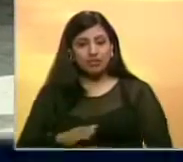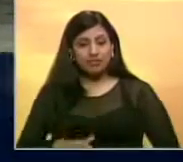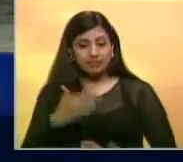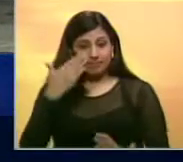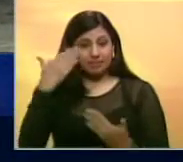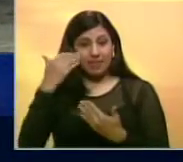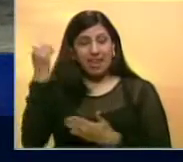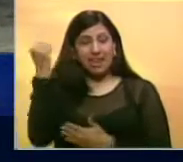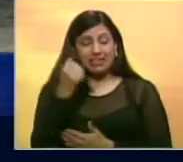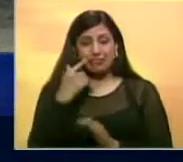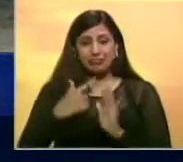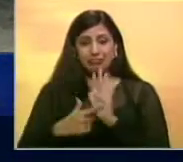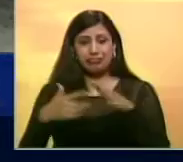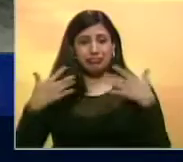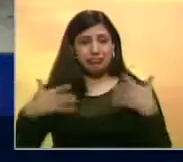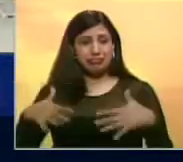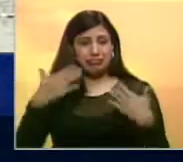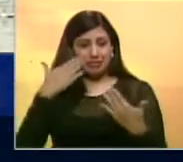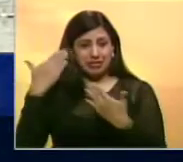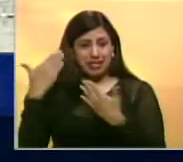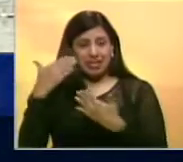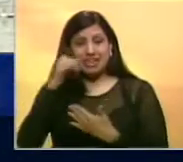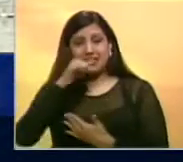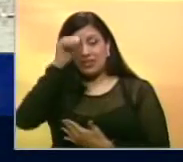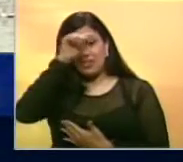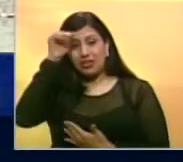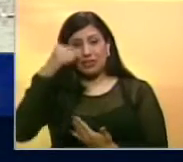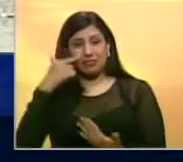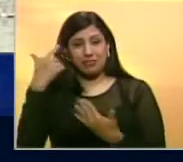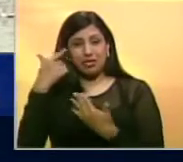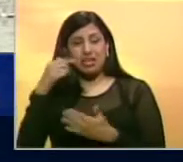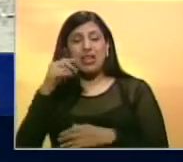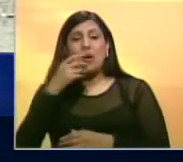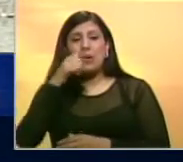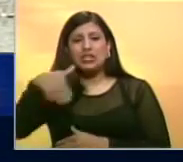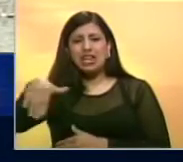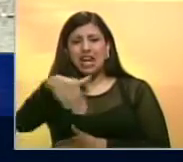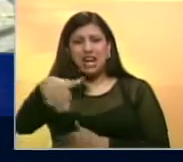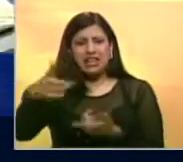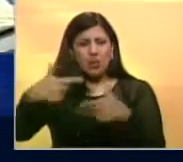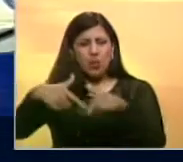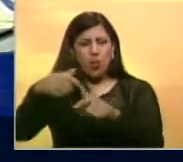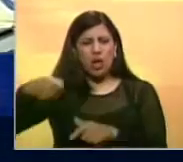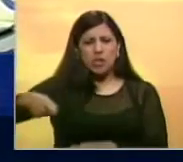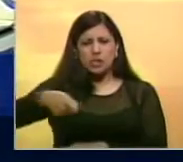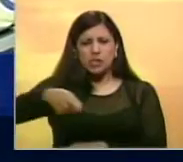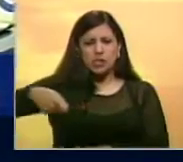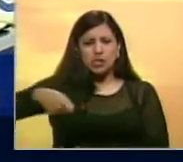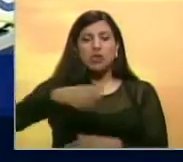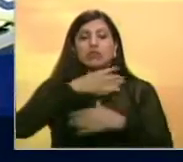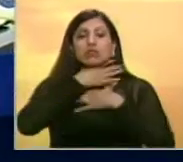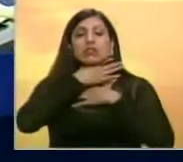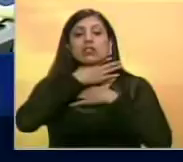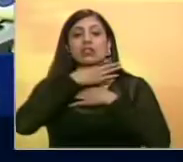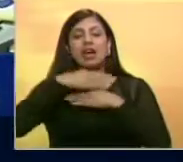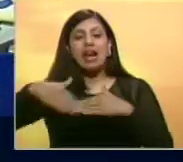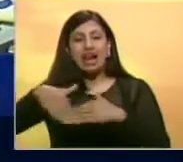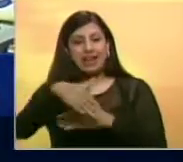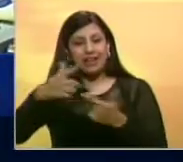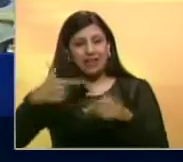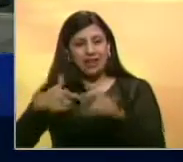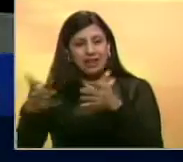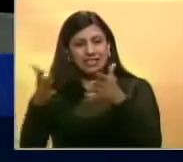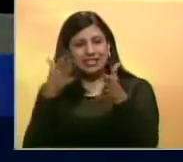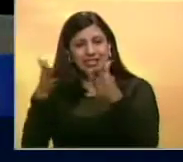Entre los homicidios más recientes que ocurrieron este fin de semana está el de un indigente localizado apuñalado y estrangulado en la vía de